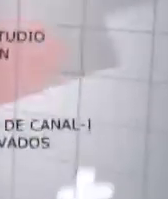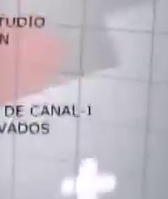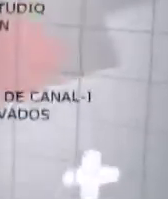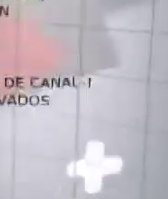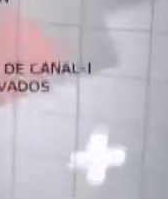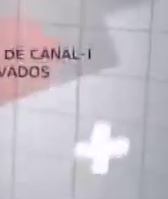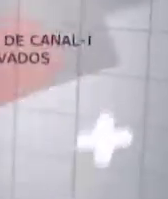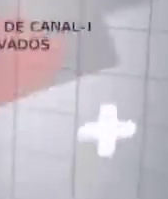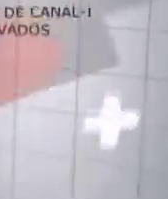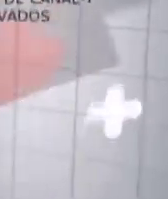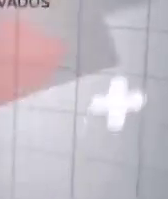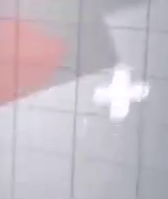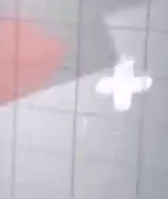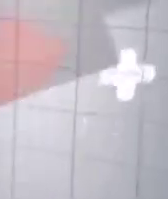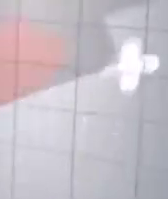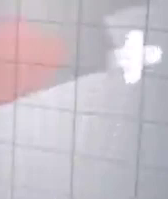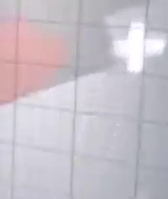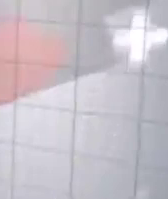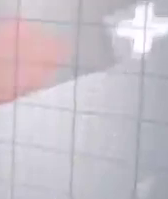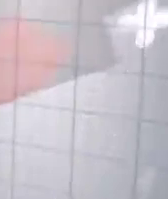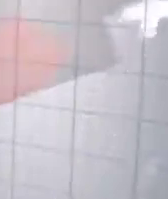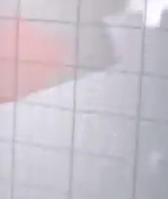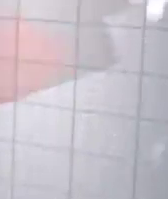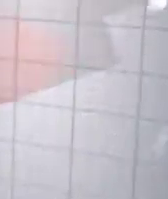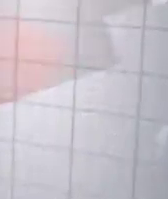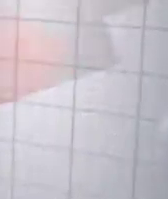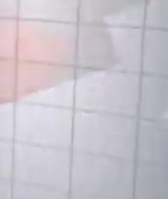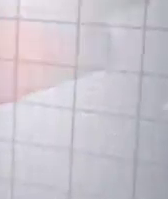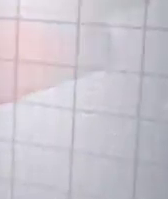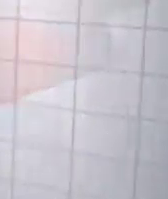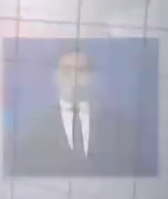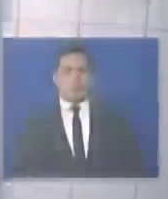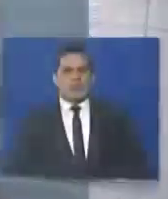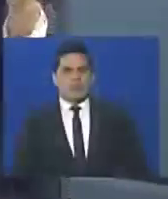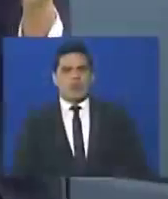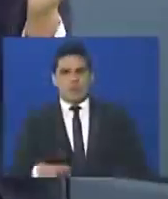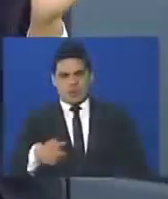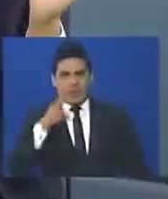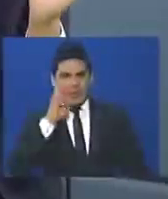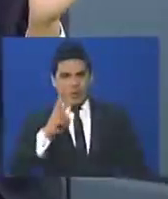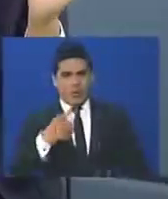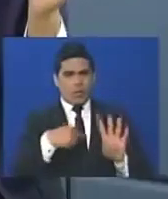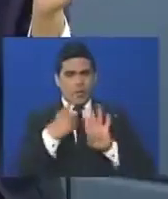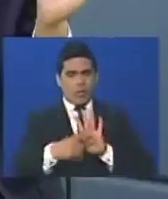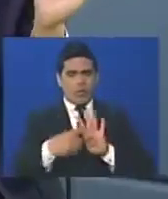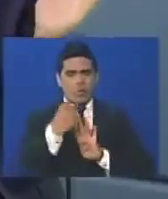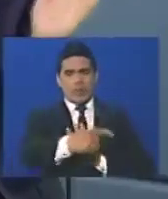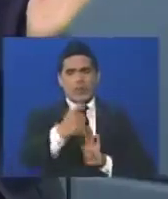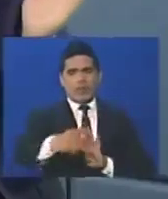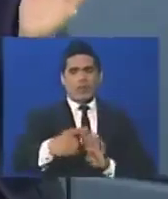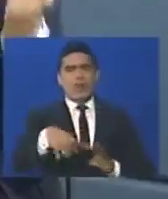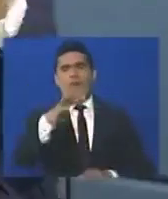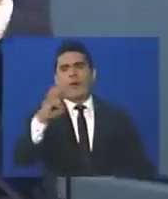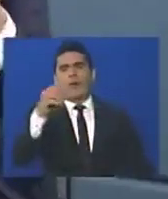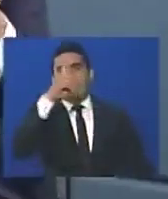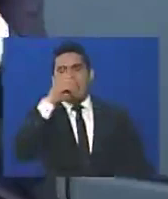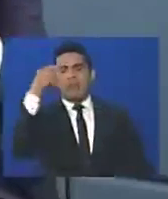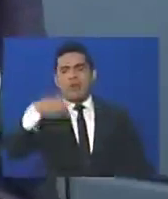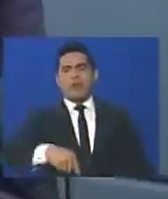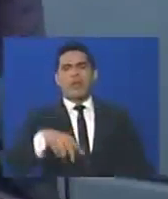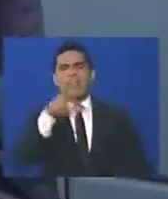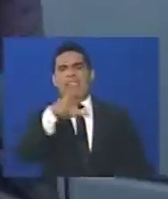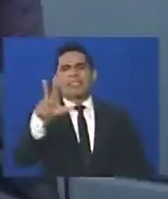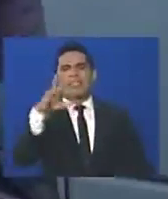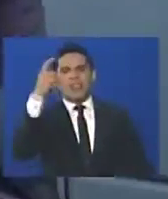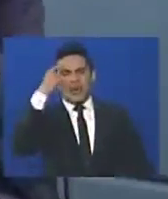Rodríguez, el caso del Amparo, casos muy dolorosos, por cierto, que no quedaron impunes, usted se encuentra 4, 5 casos tremendos, en 40 años, pero es que aquí